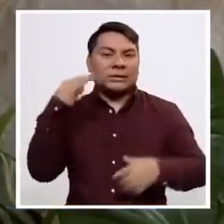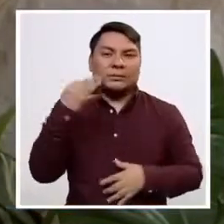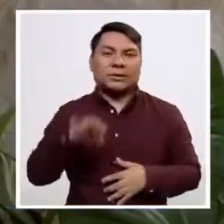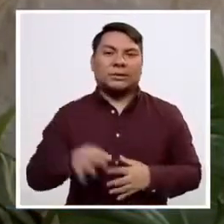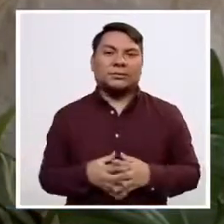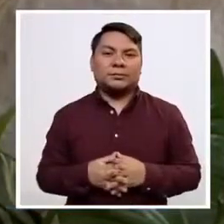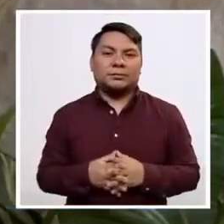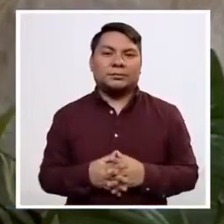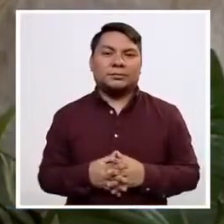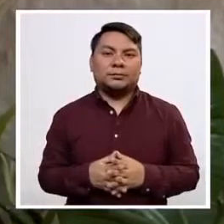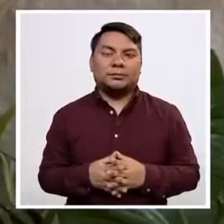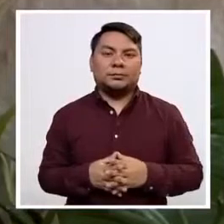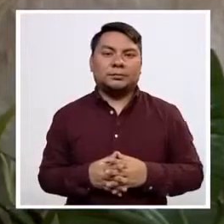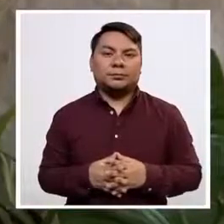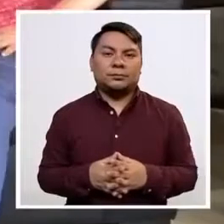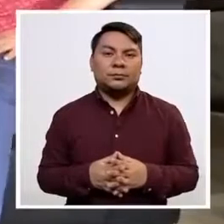siempre.